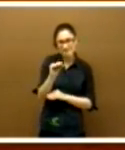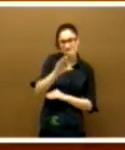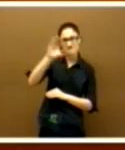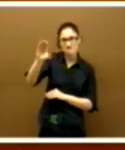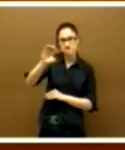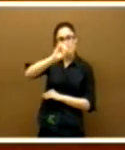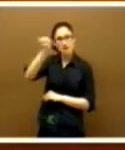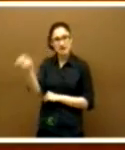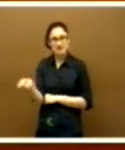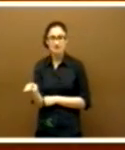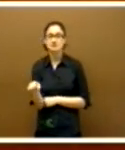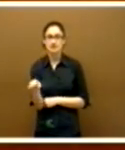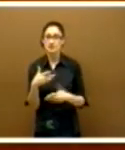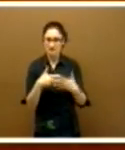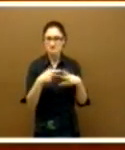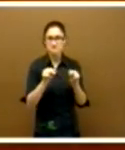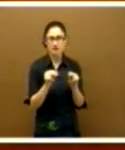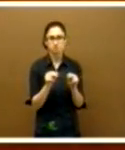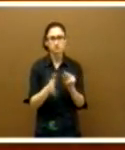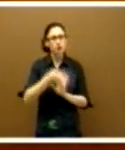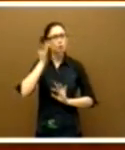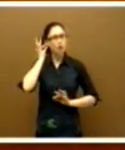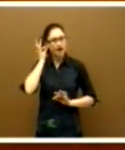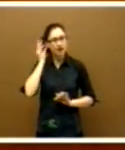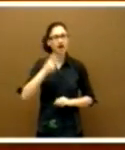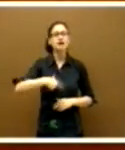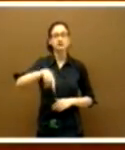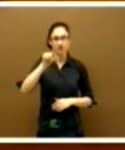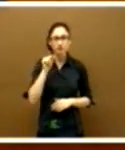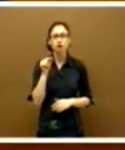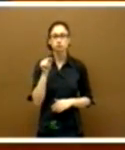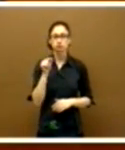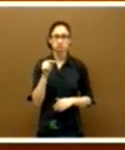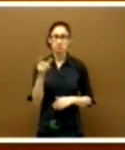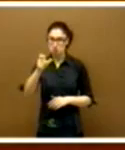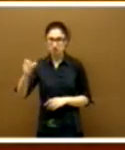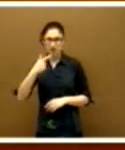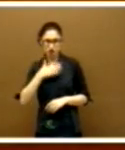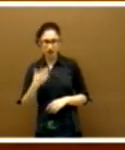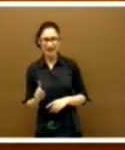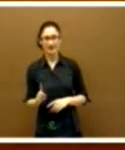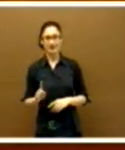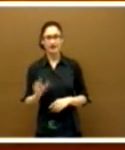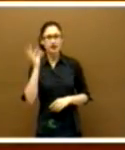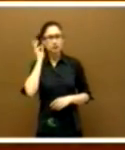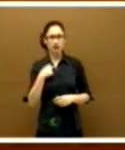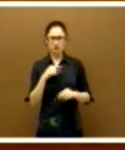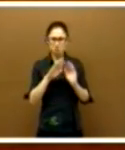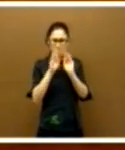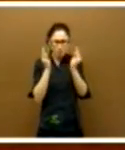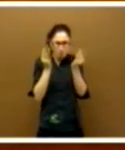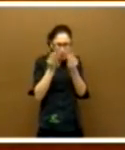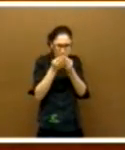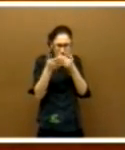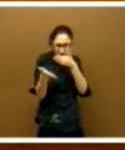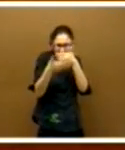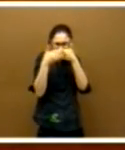terminando, señoría. Las mujeres han decidido, por mucho que algunos se empeñen, en salir del único mundo que tenían reservado, en